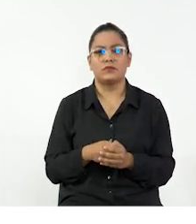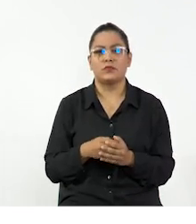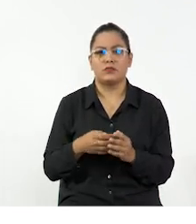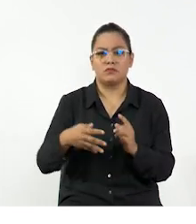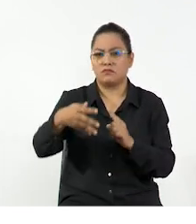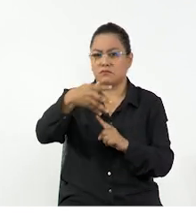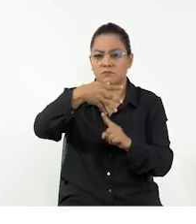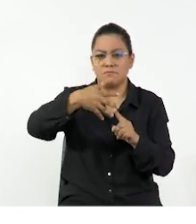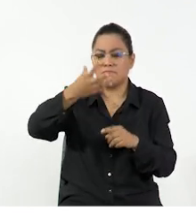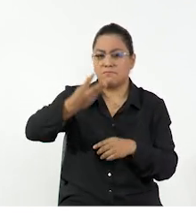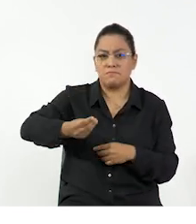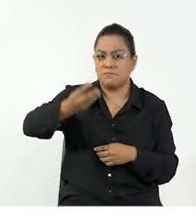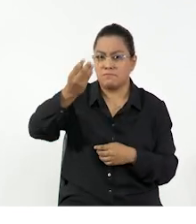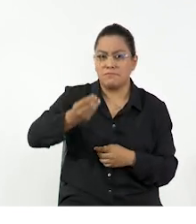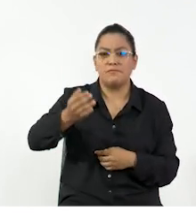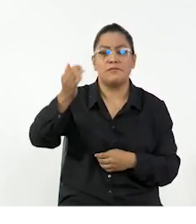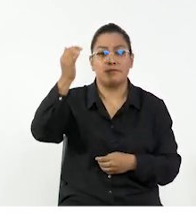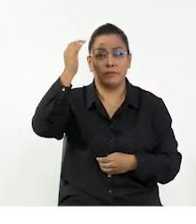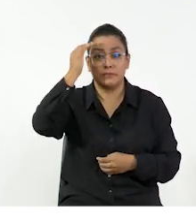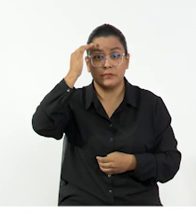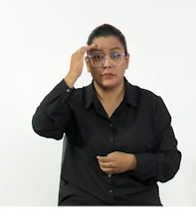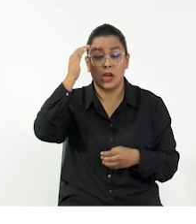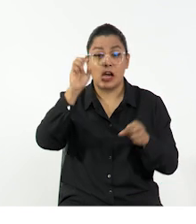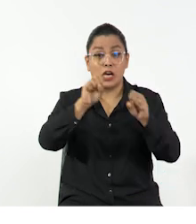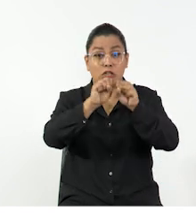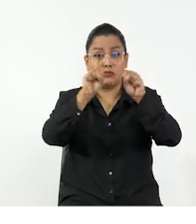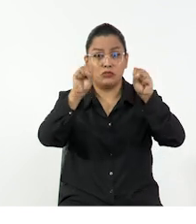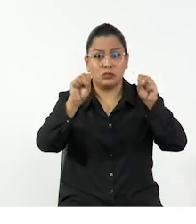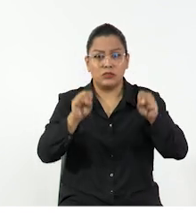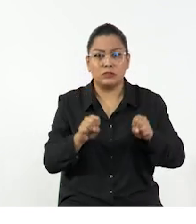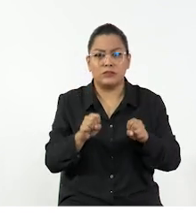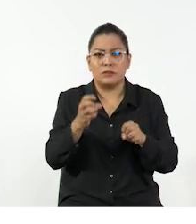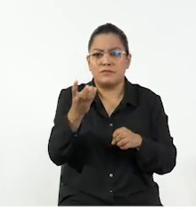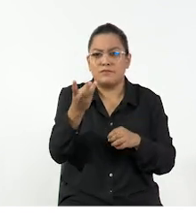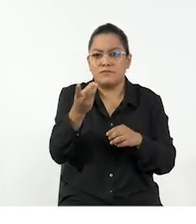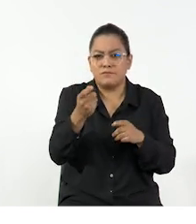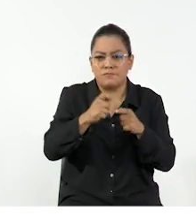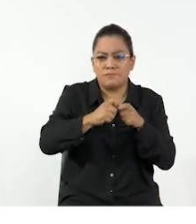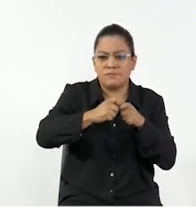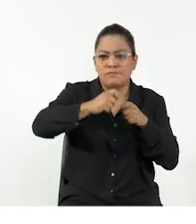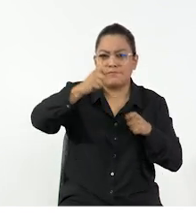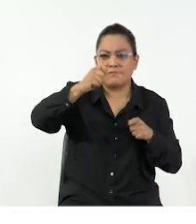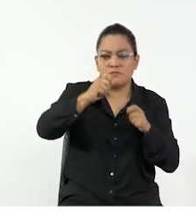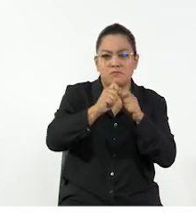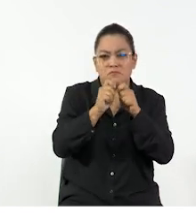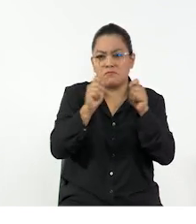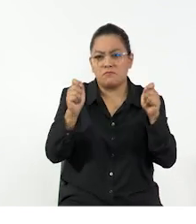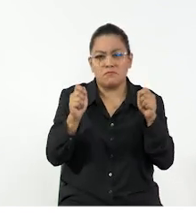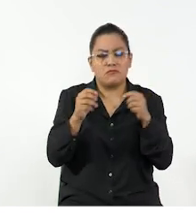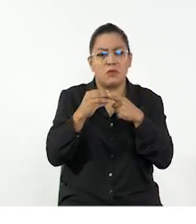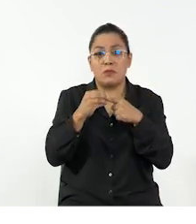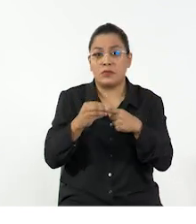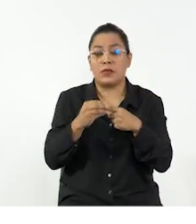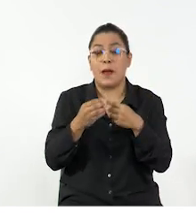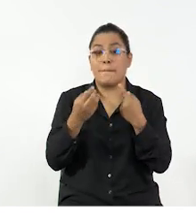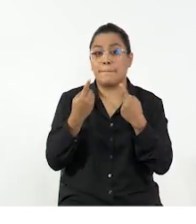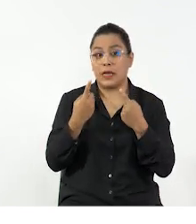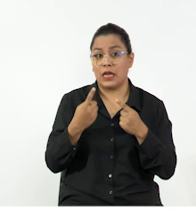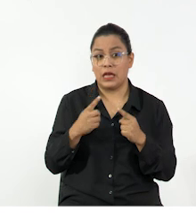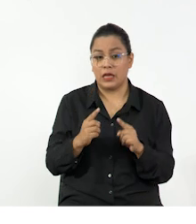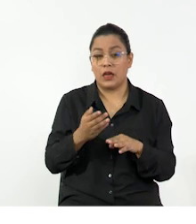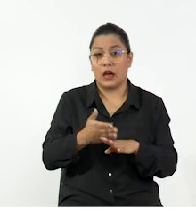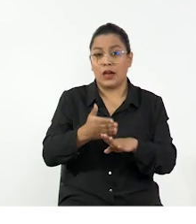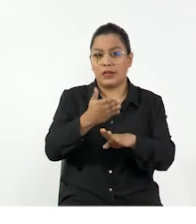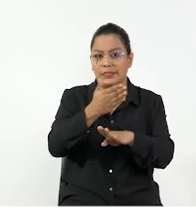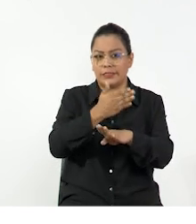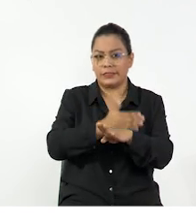las unidades que nosotros encontramos en la vida diaria. Existen sistemas métricos utilizados por regiones en